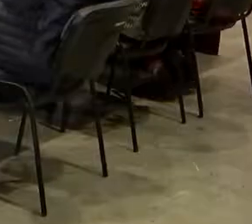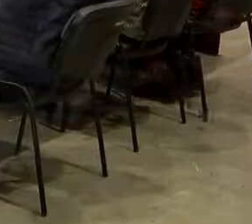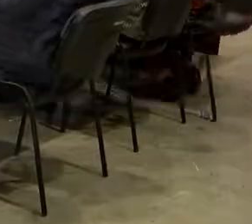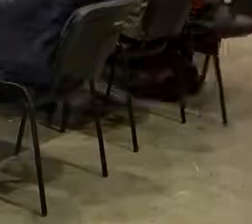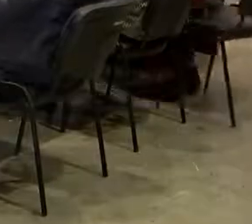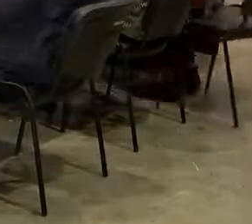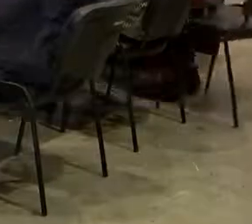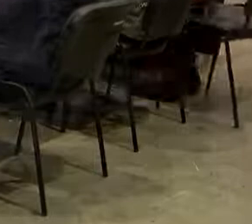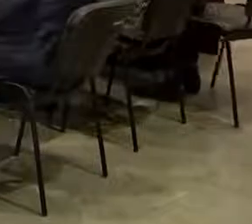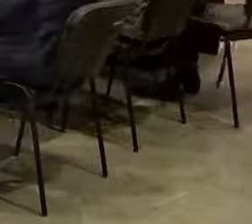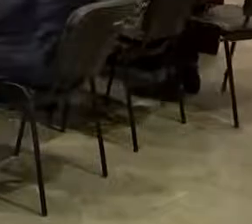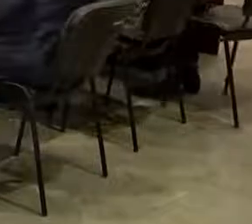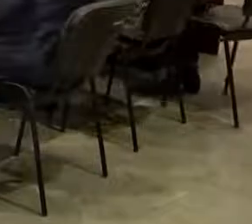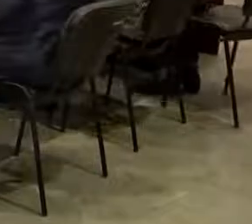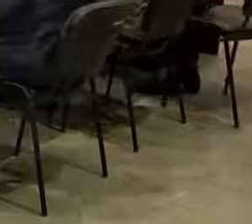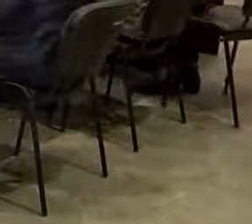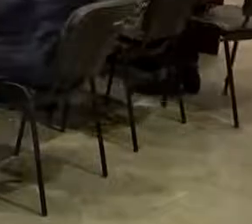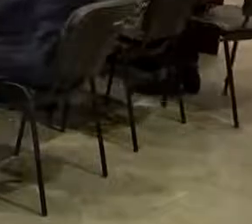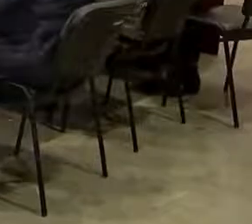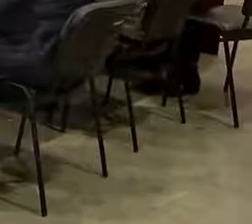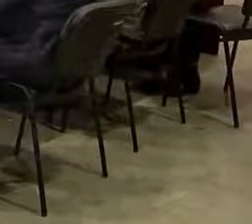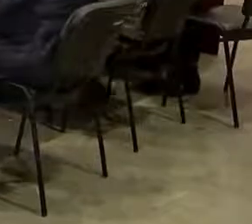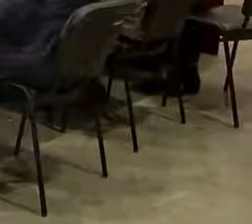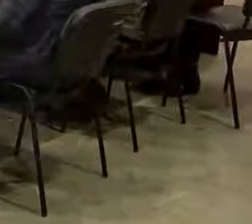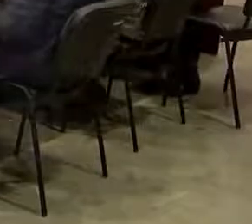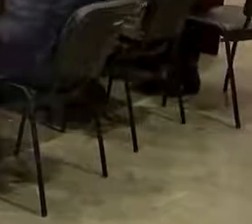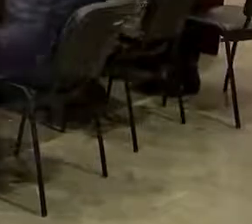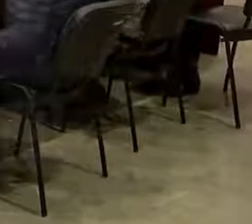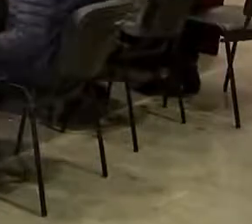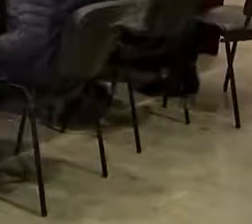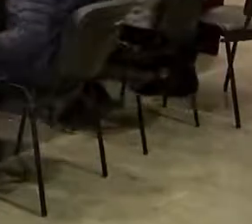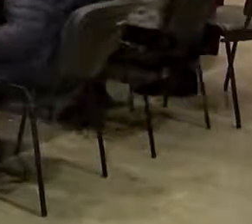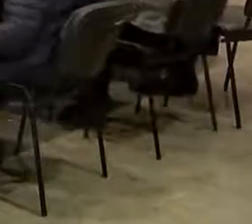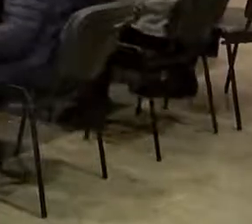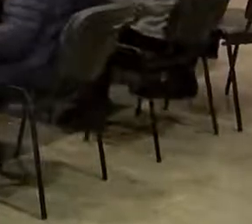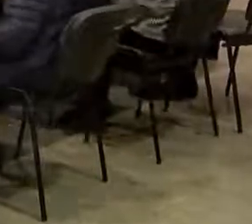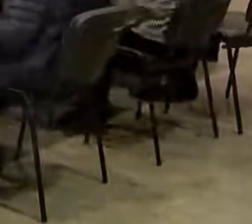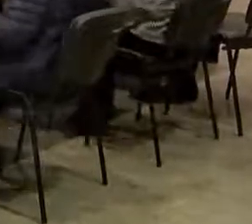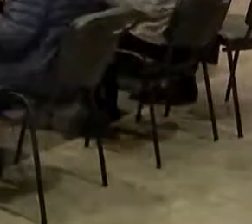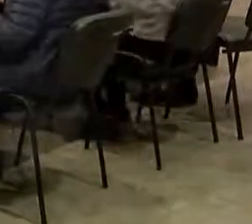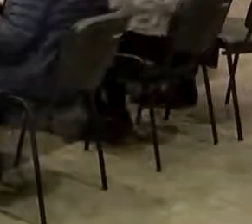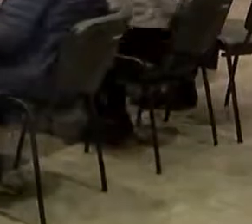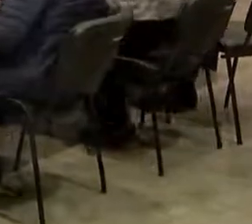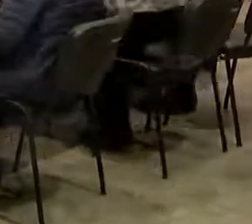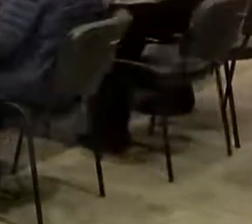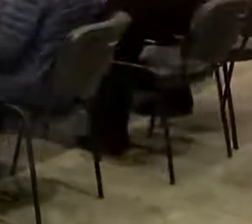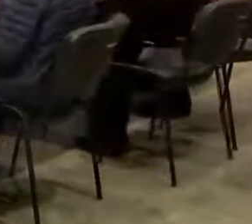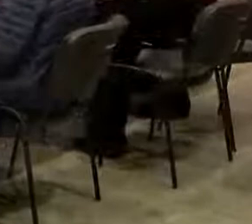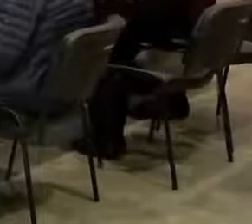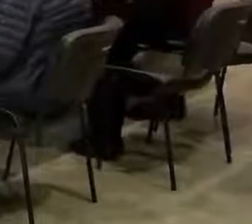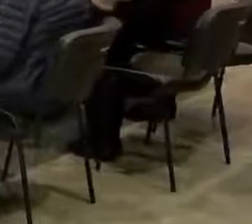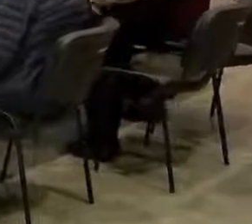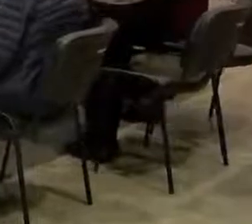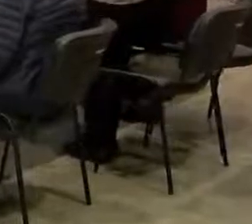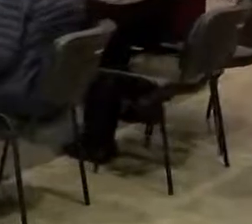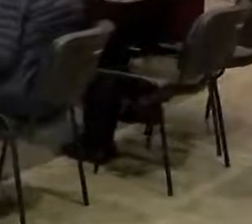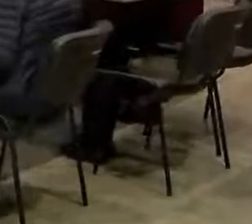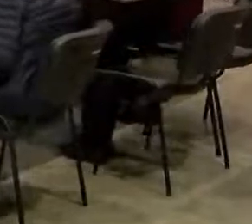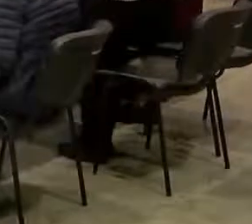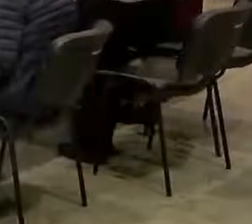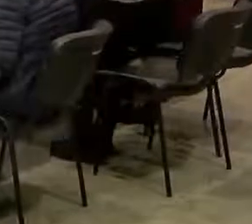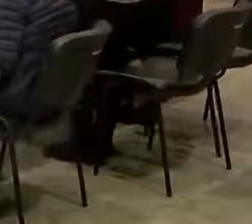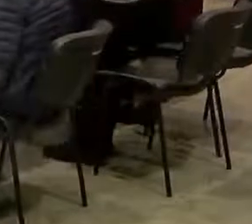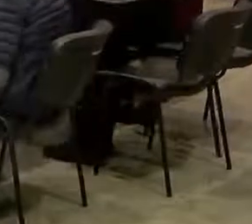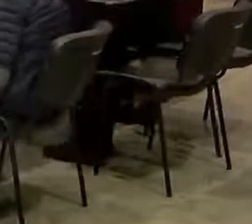Respetuosamente, rogamos a los presentes ponernos de pie y de igual manera guardar el debido respeto para entonar